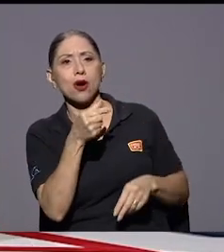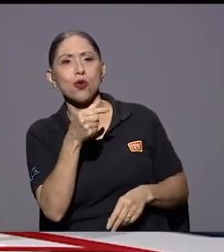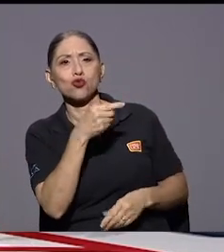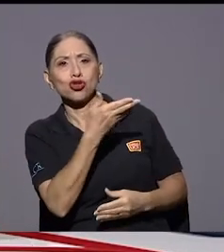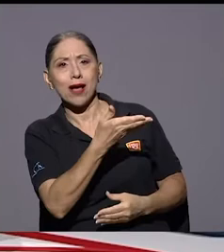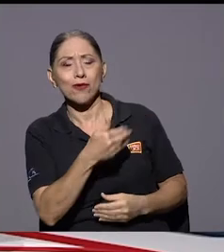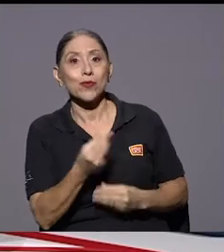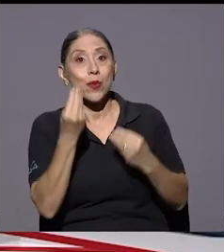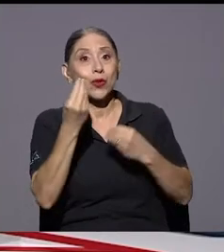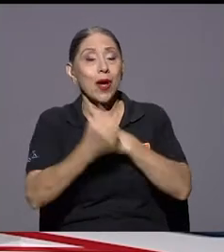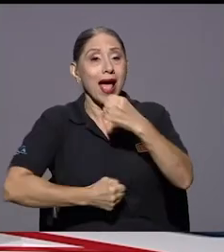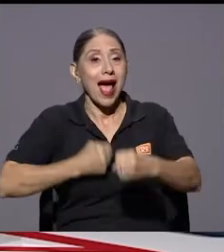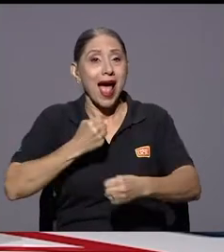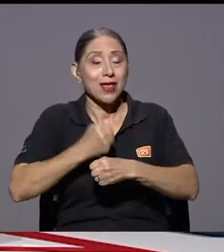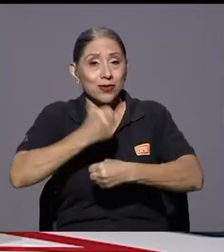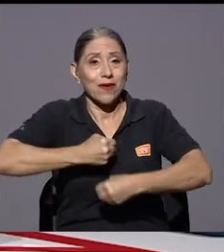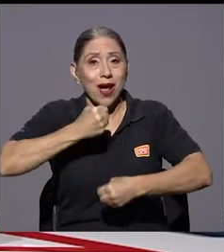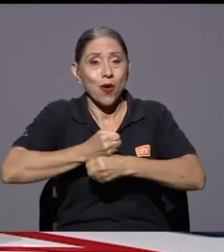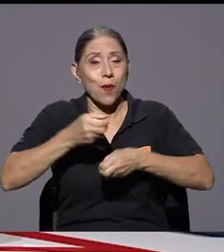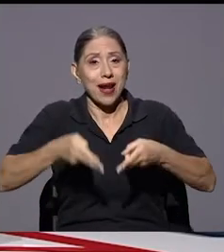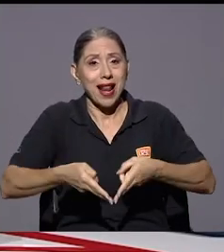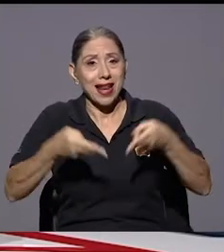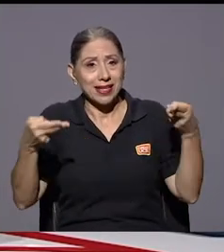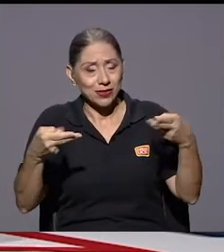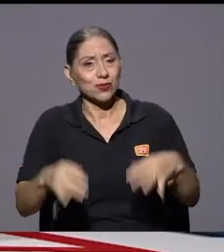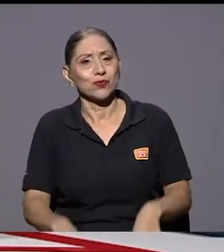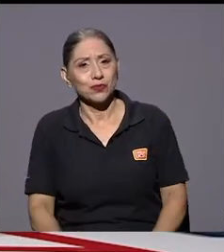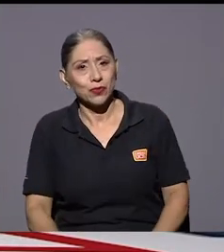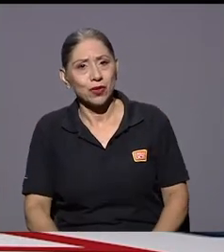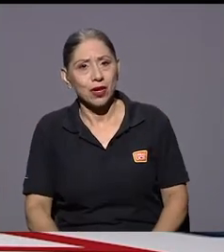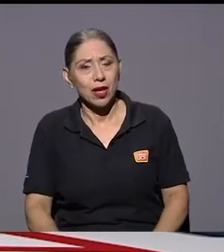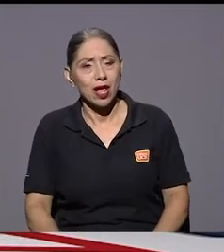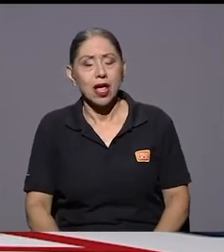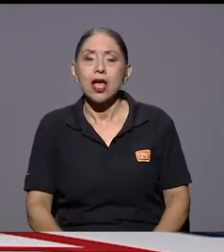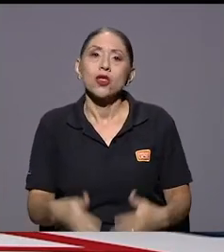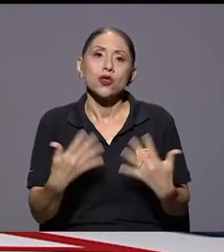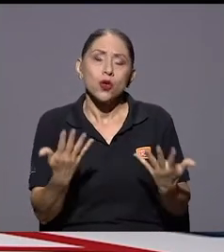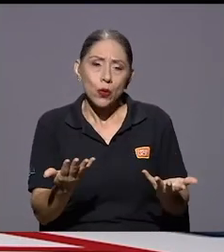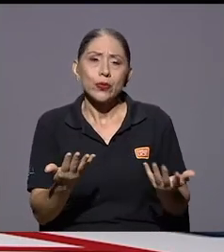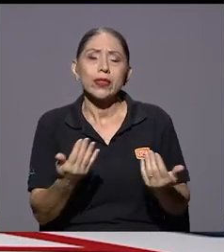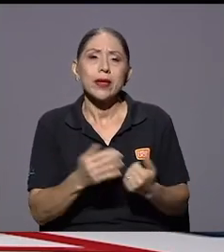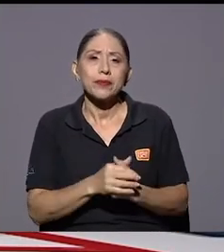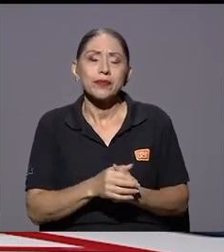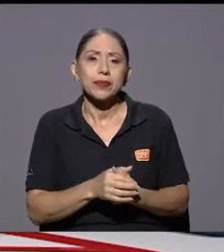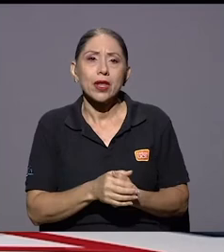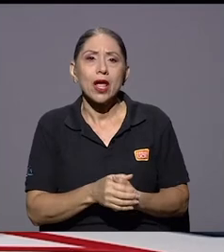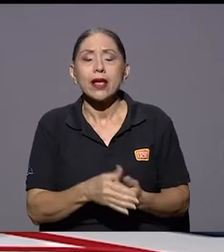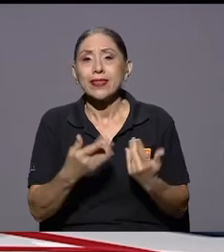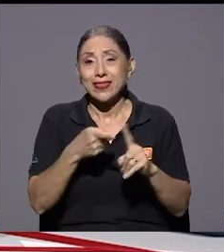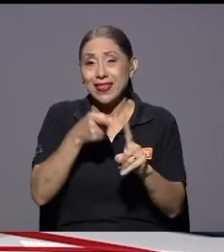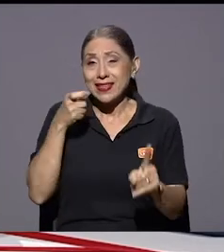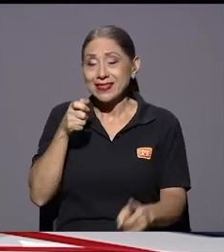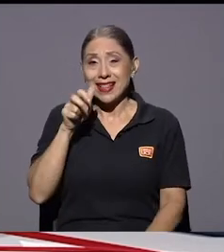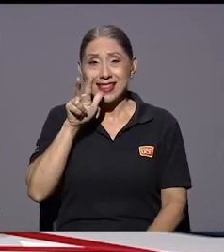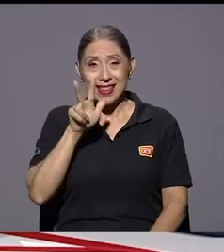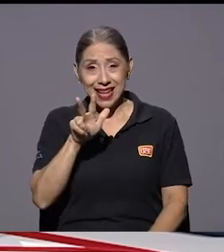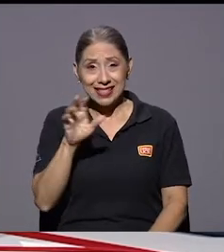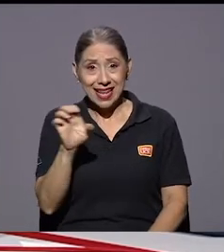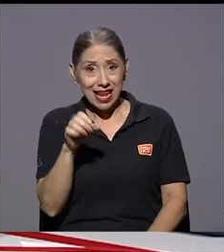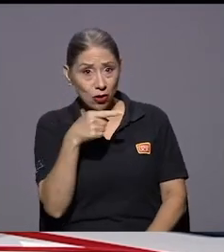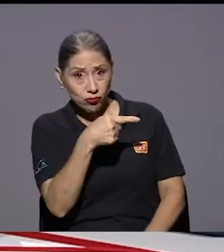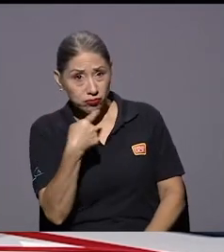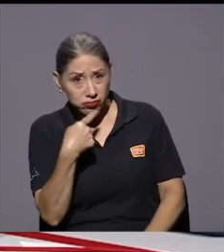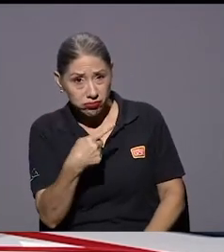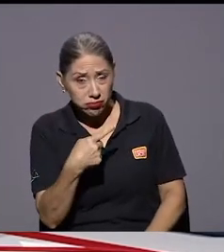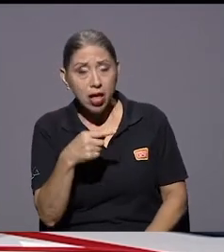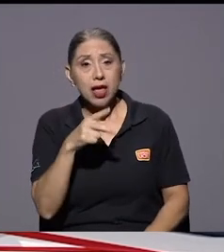para, bueno el que trabajó para el periodo de coronación es ahí donde usted desde el 3 de enero me parece,